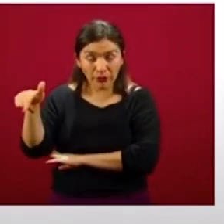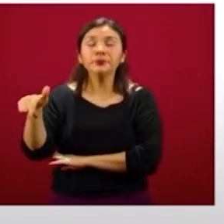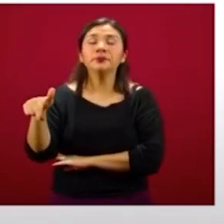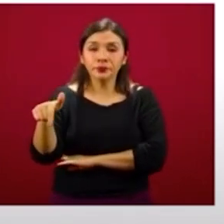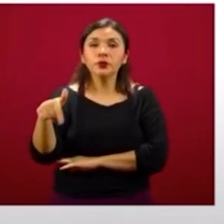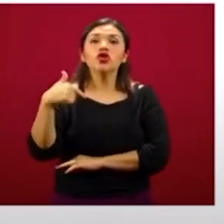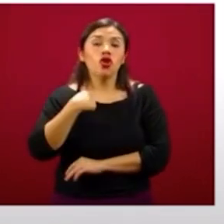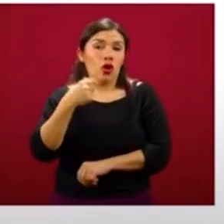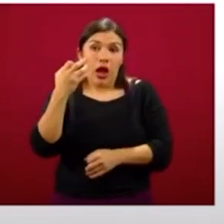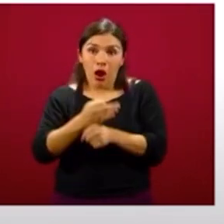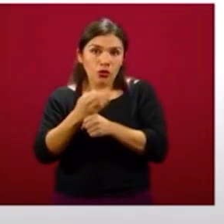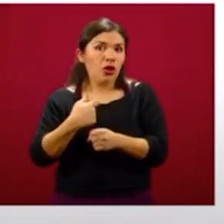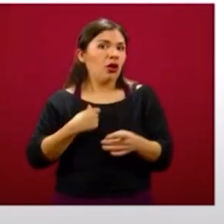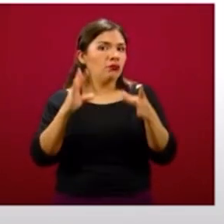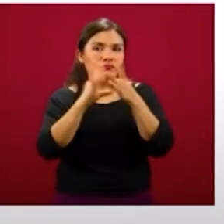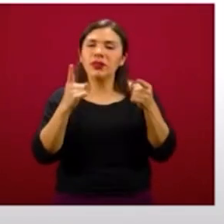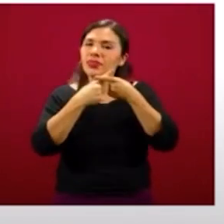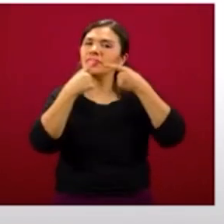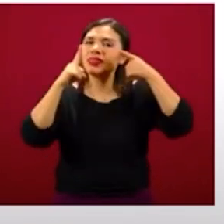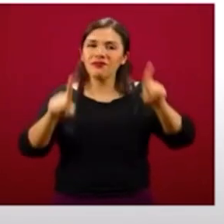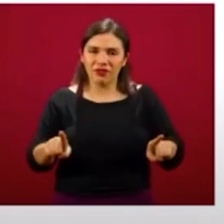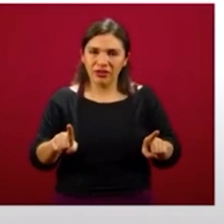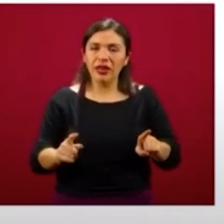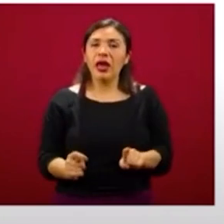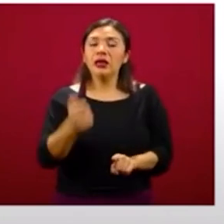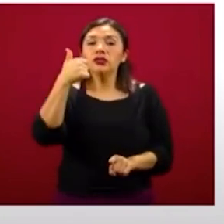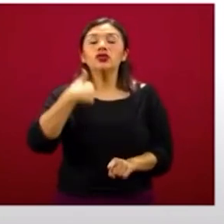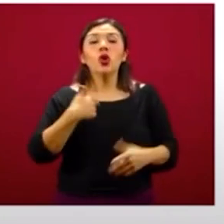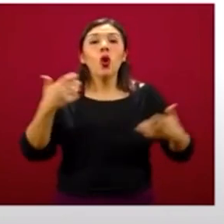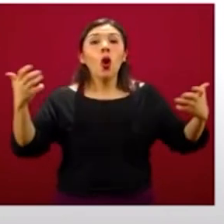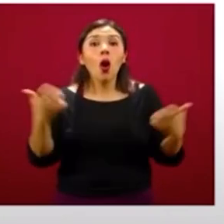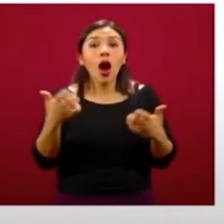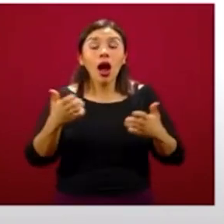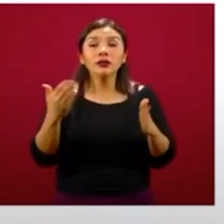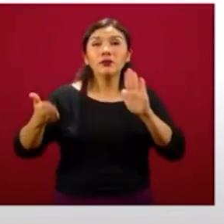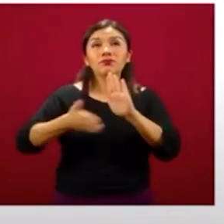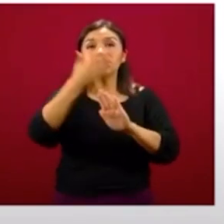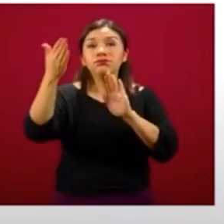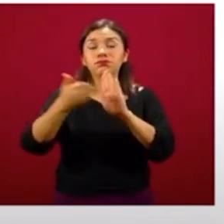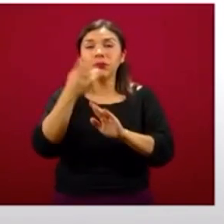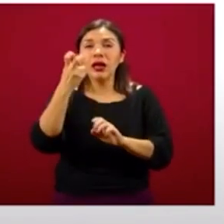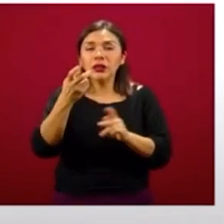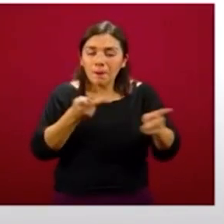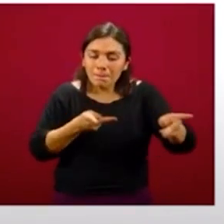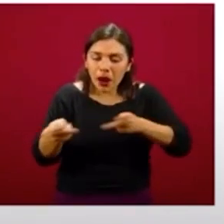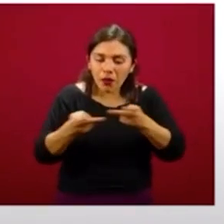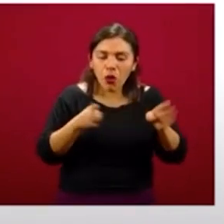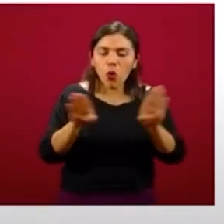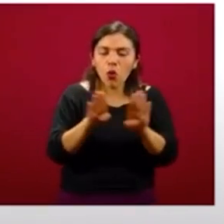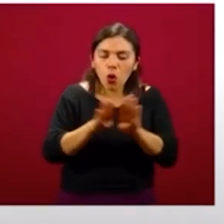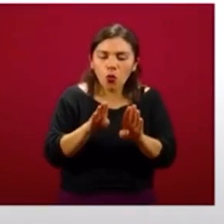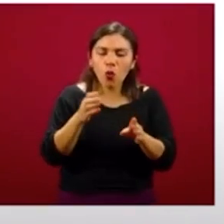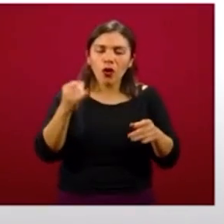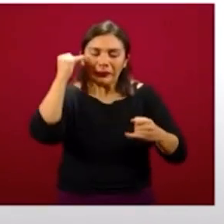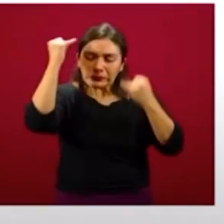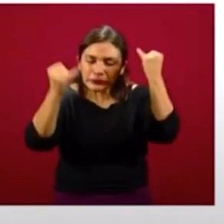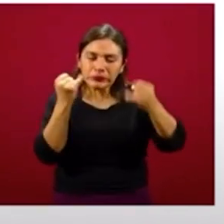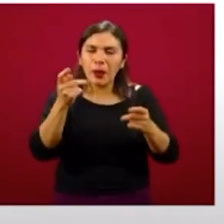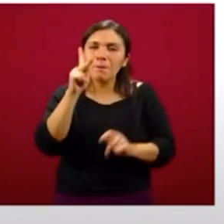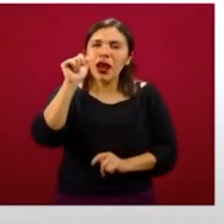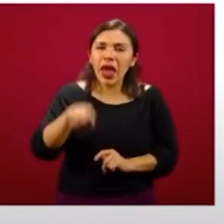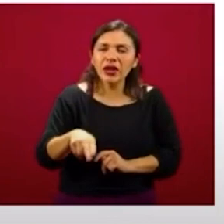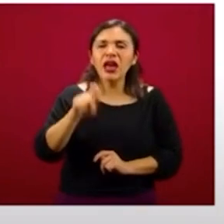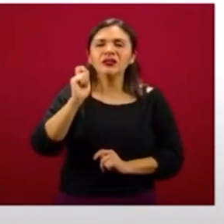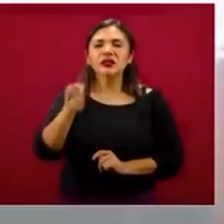estamos hablando desde el principio, desde que hicimos la construcción de esta metodología tan bonita de Sembrando Vida, del